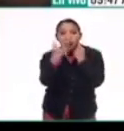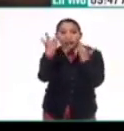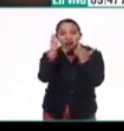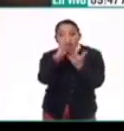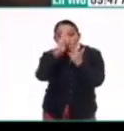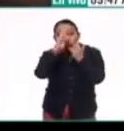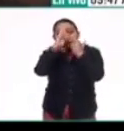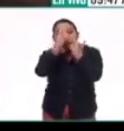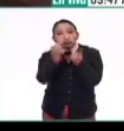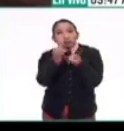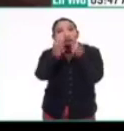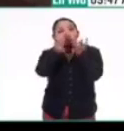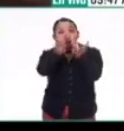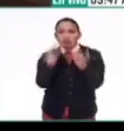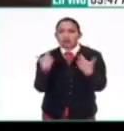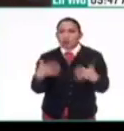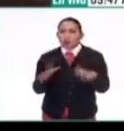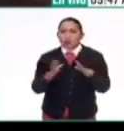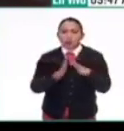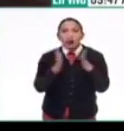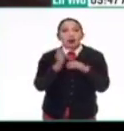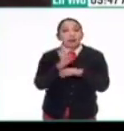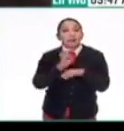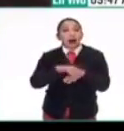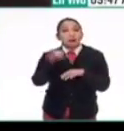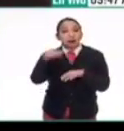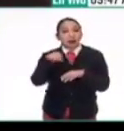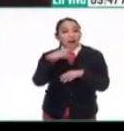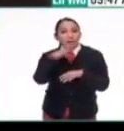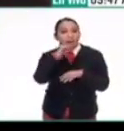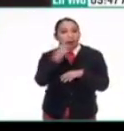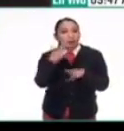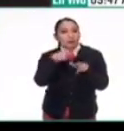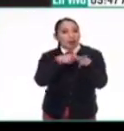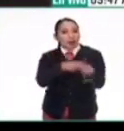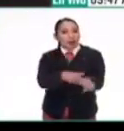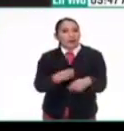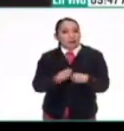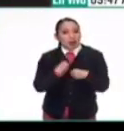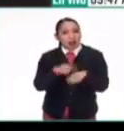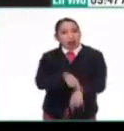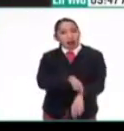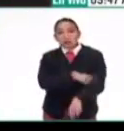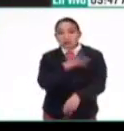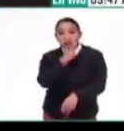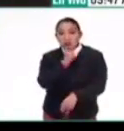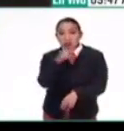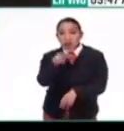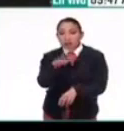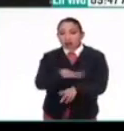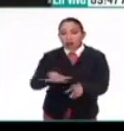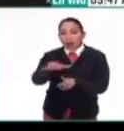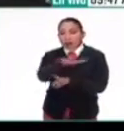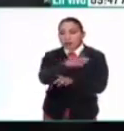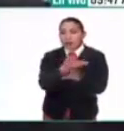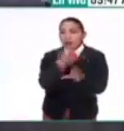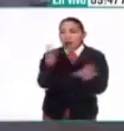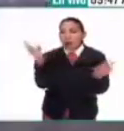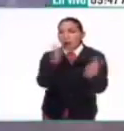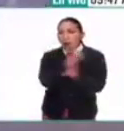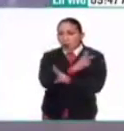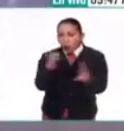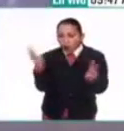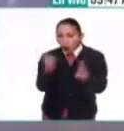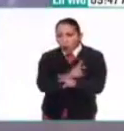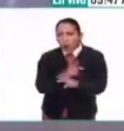rituales, pues es algo sorprendente. Sobre todo porque ahí no se puede mantener la vida mucho tiempo. Son ambientes de mucho viento,